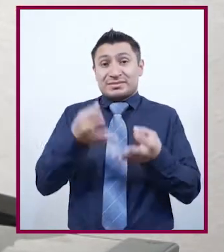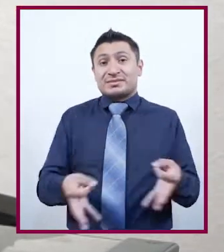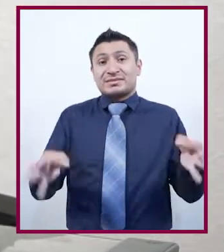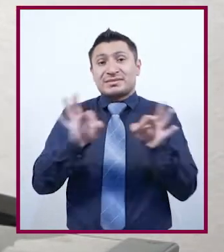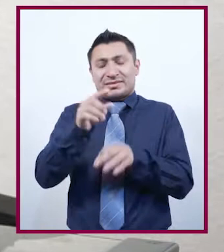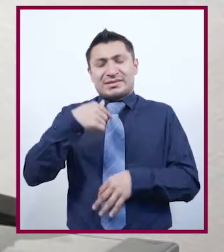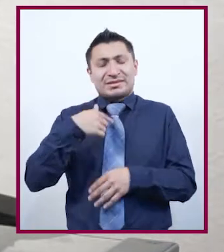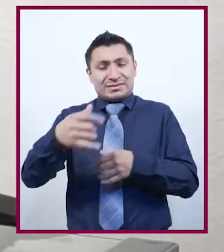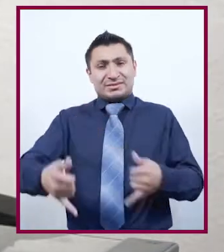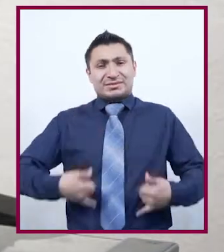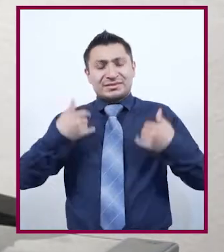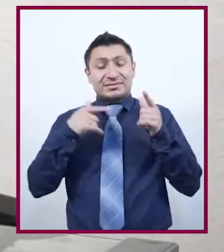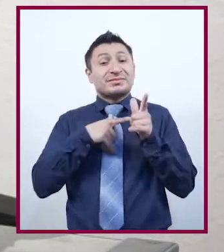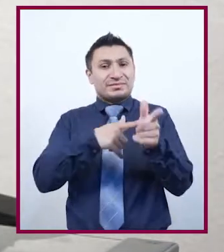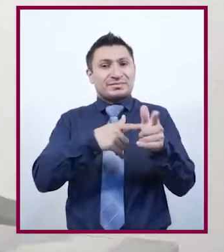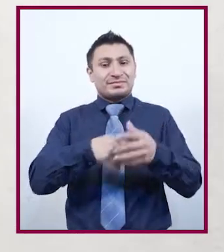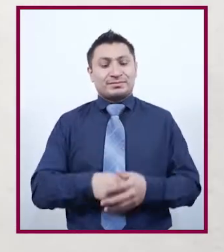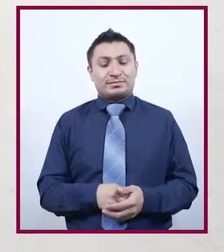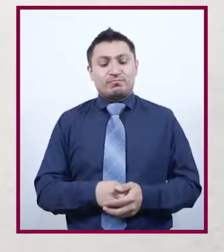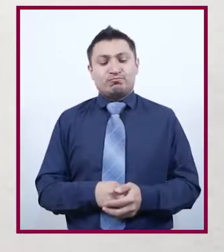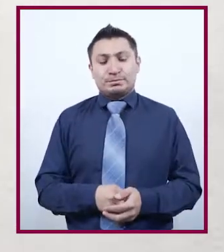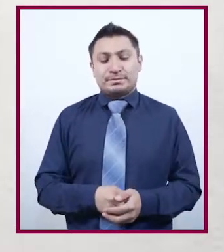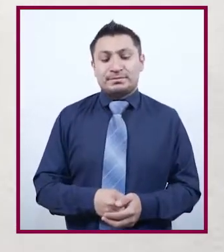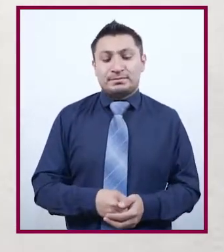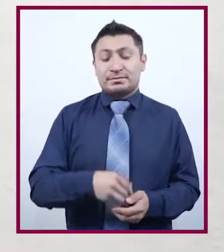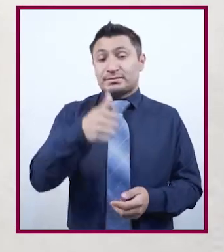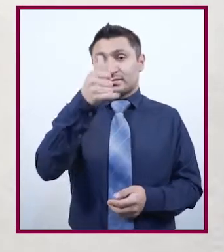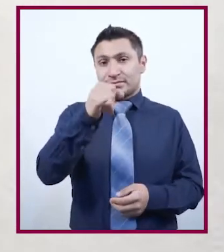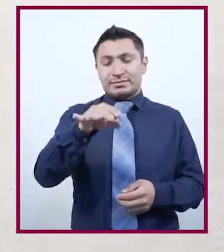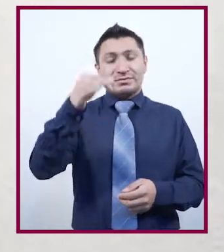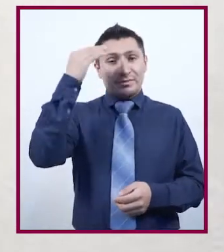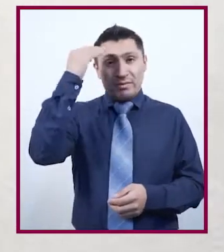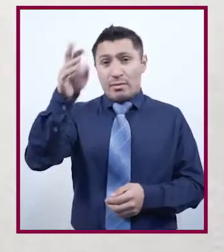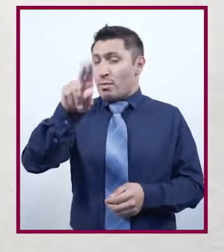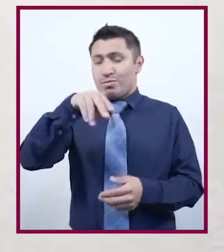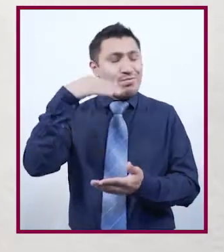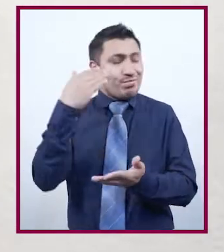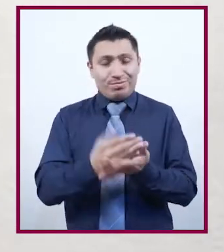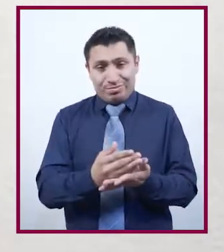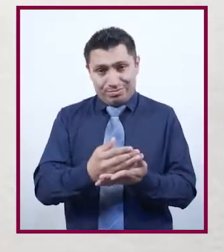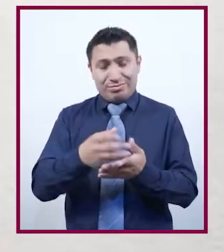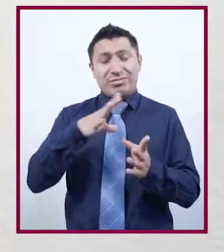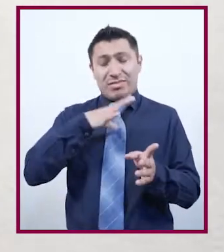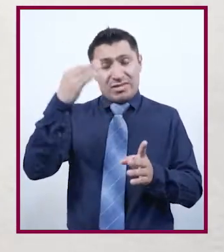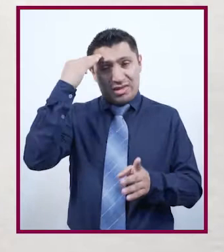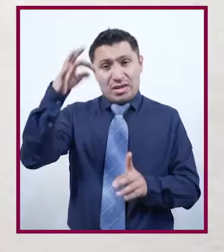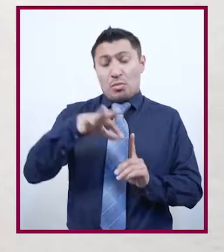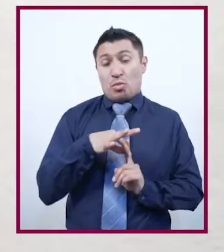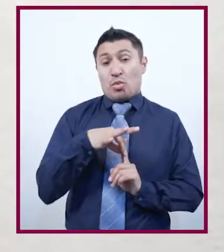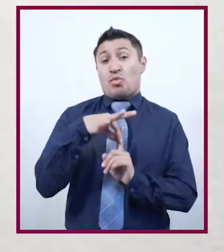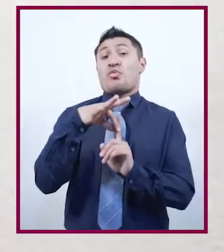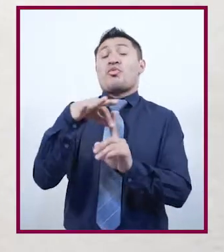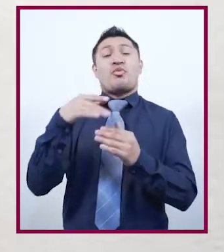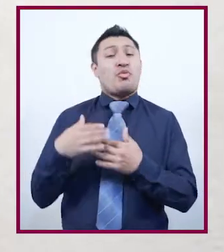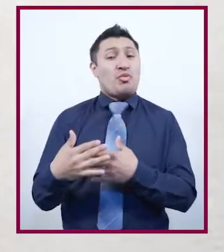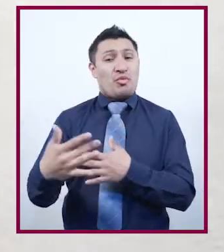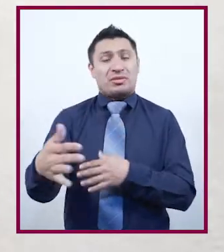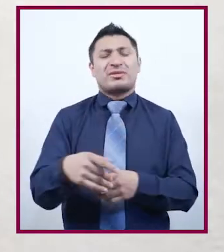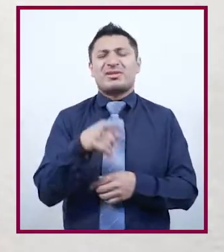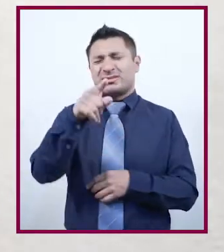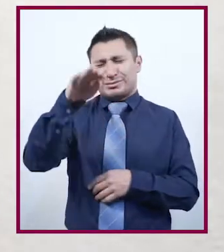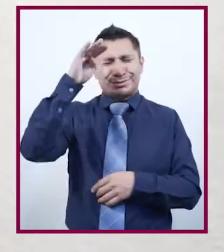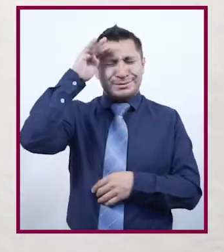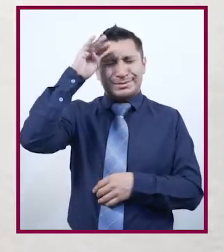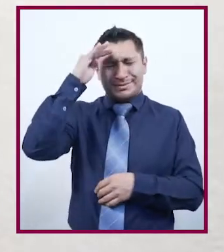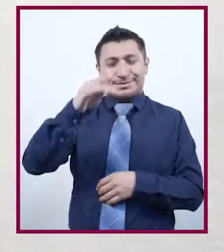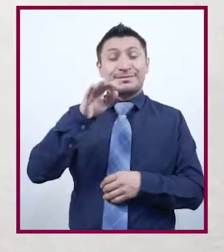importante es que sigo siendo joven. Es así como el tiempo no se detiene y nos lleva con él. ¿Te has